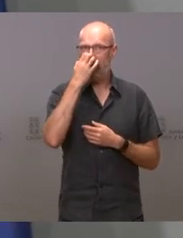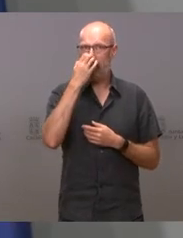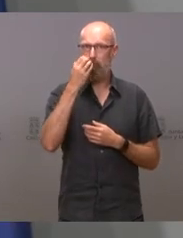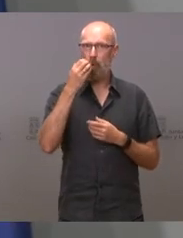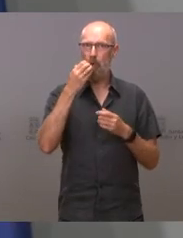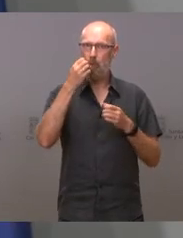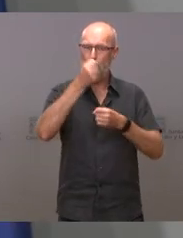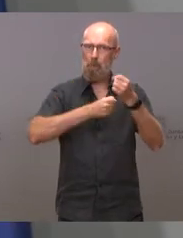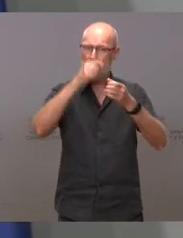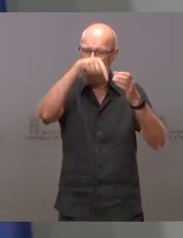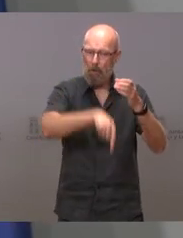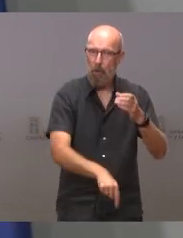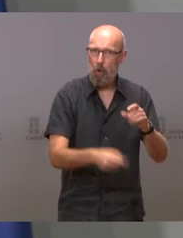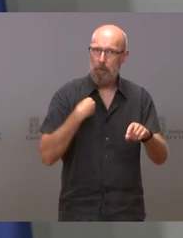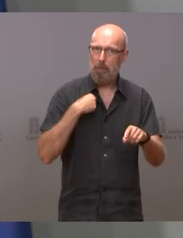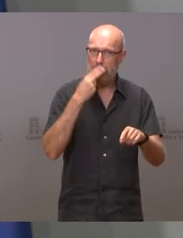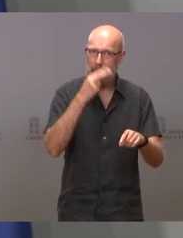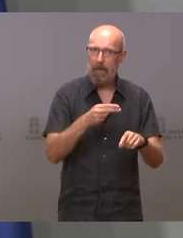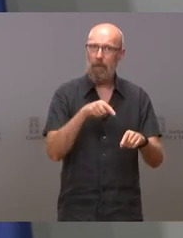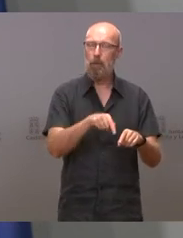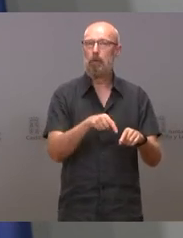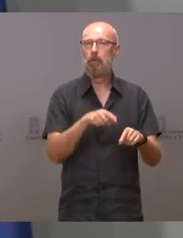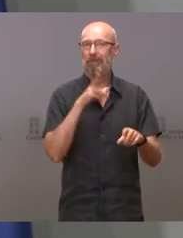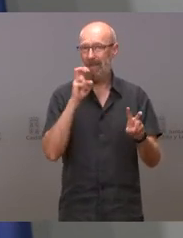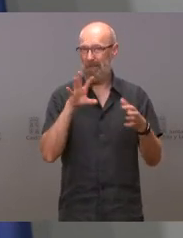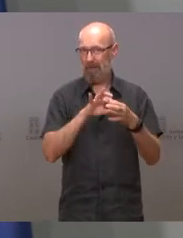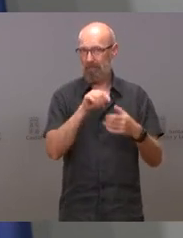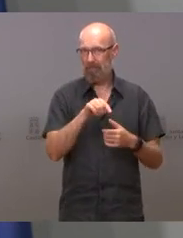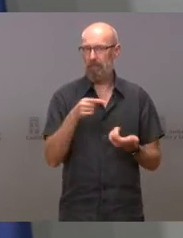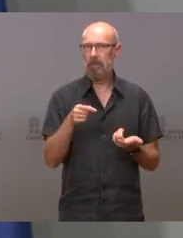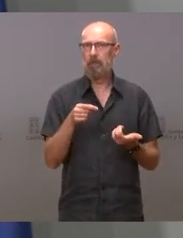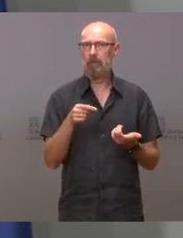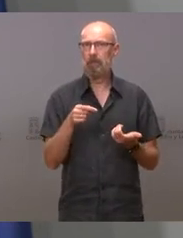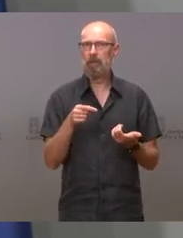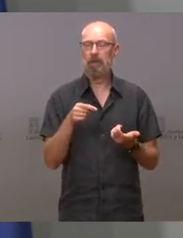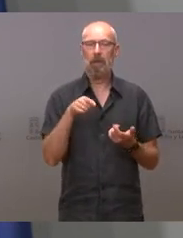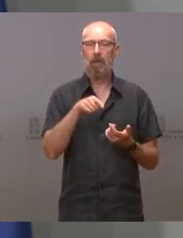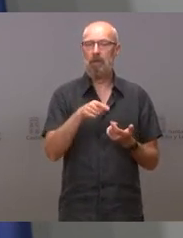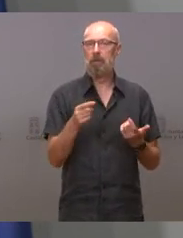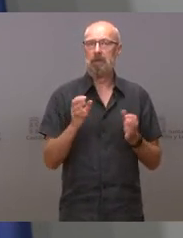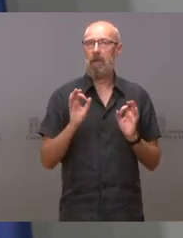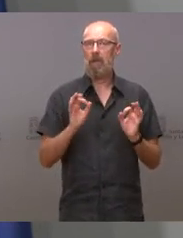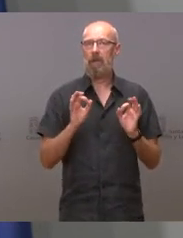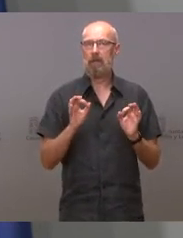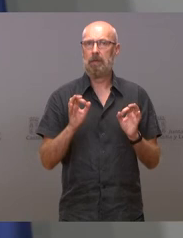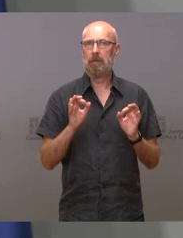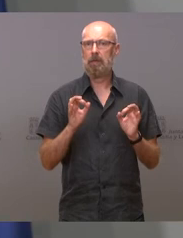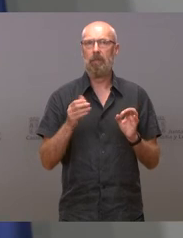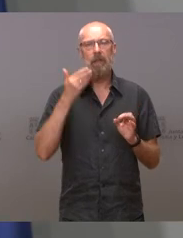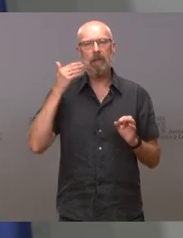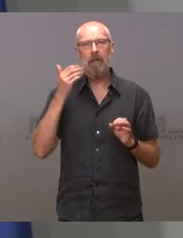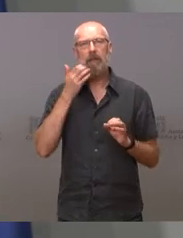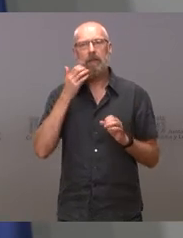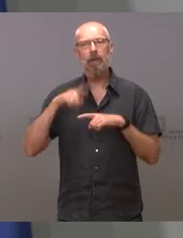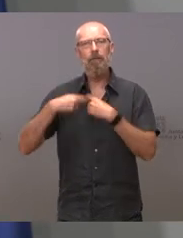decir que esto es una dignidad elemental. La gente tiene que poder enterrar a sus familiares